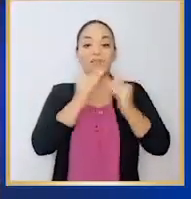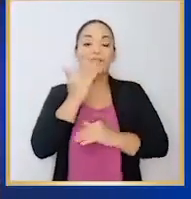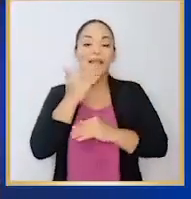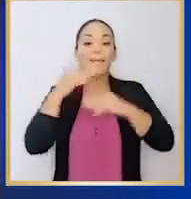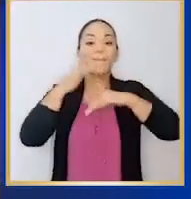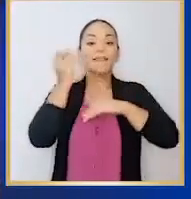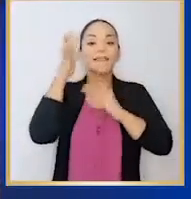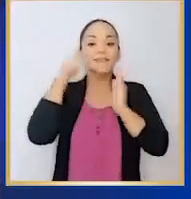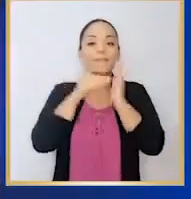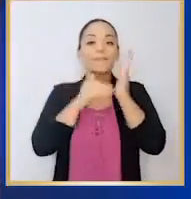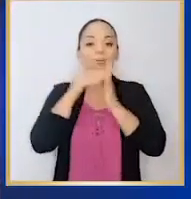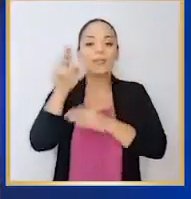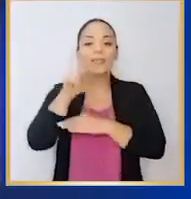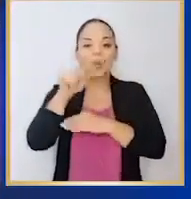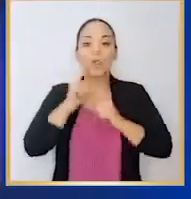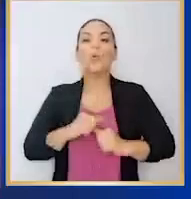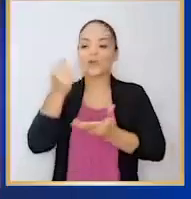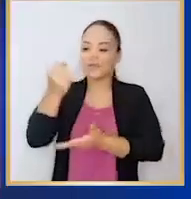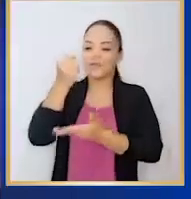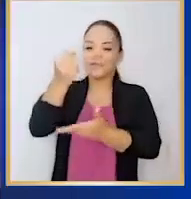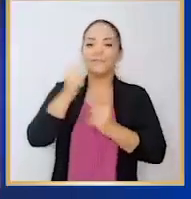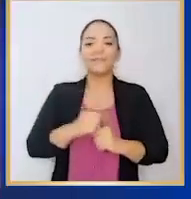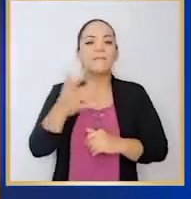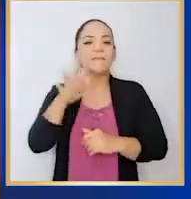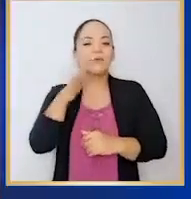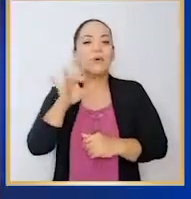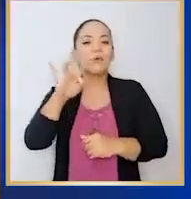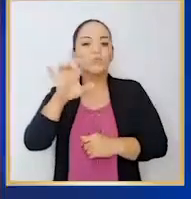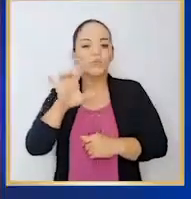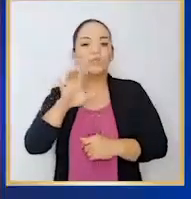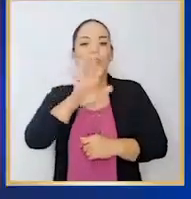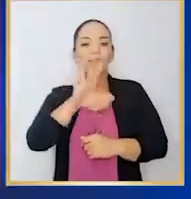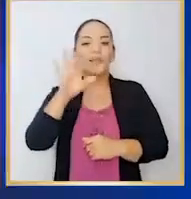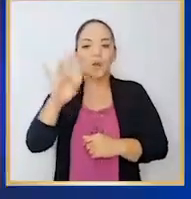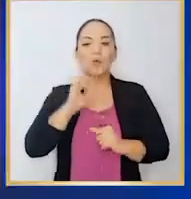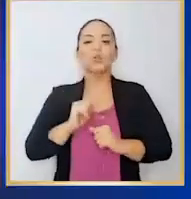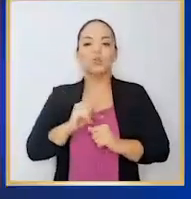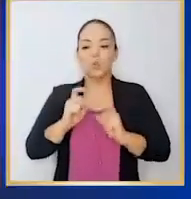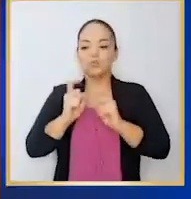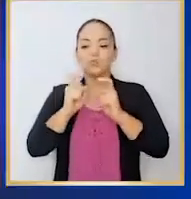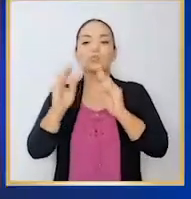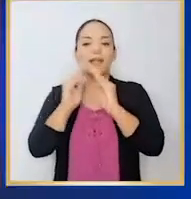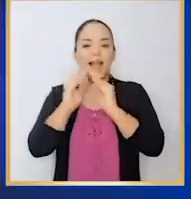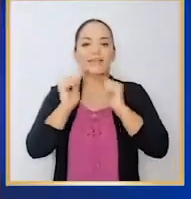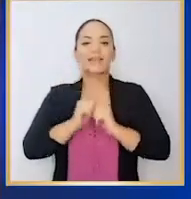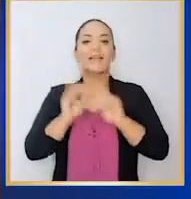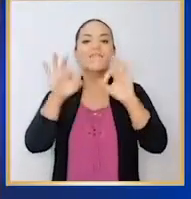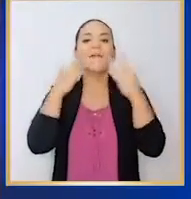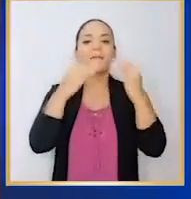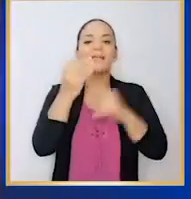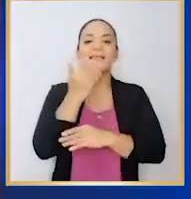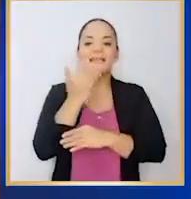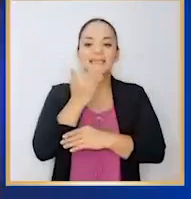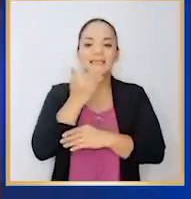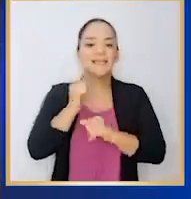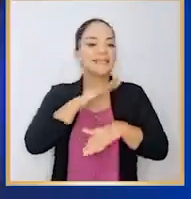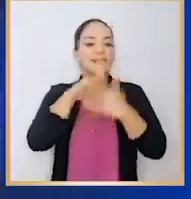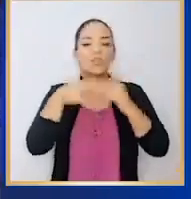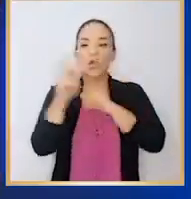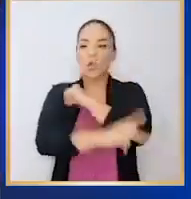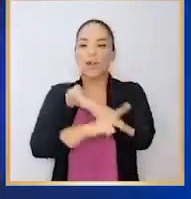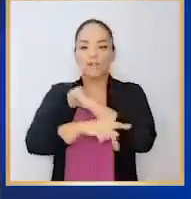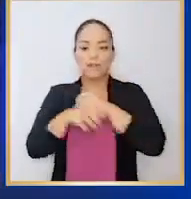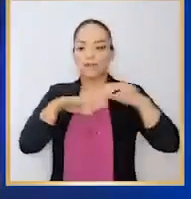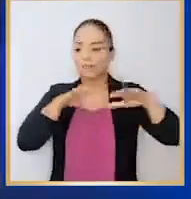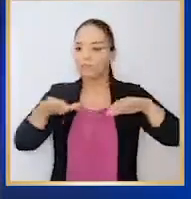millones de colones, que significa alrededor de 858 bonos de vivienda para familias indígenas en todo el país. Y